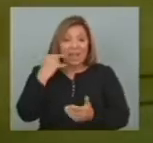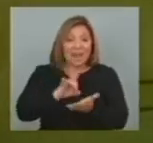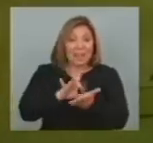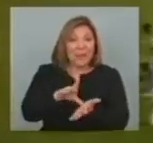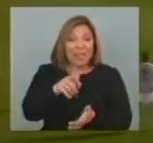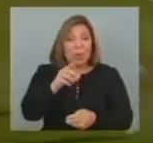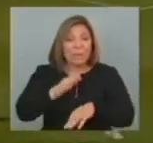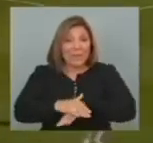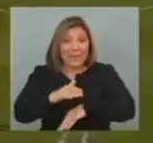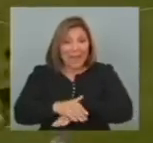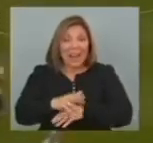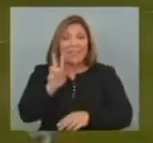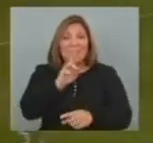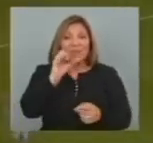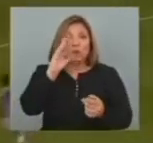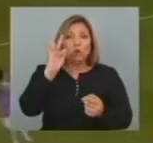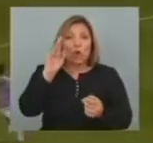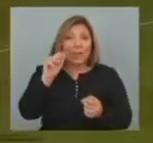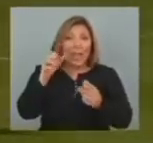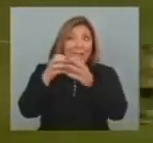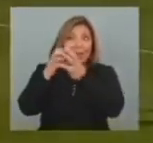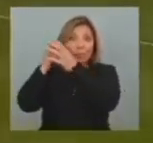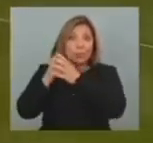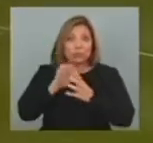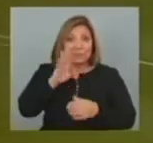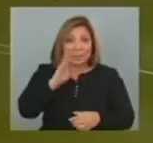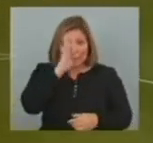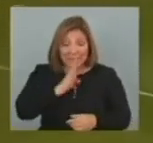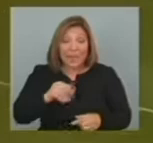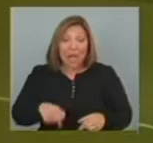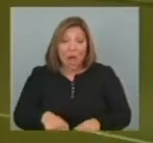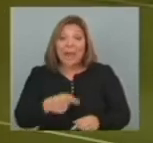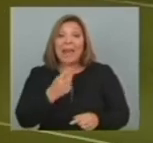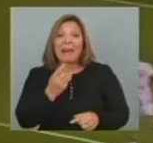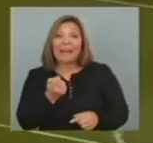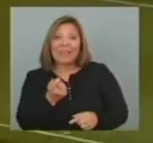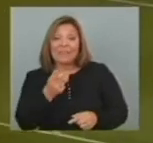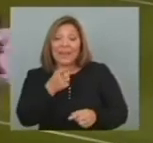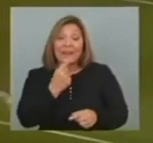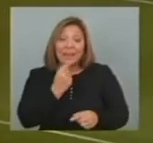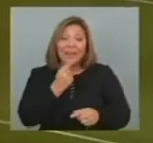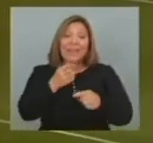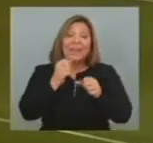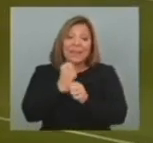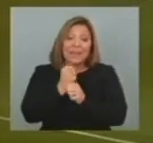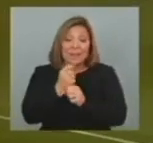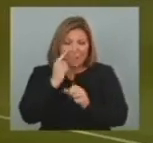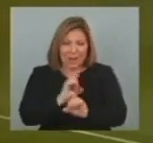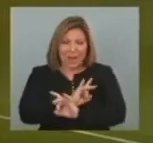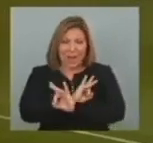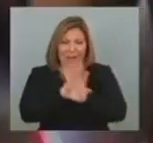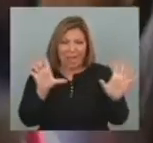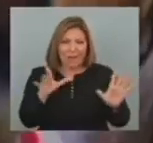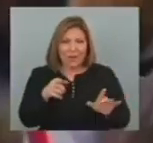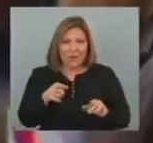penales A Victoria Dos equipos de Brasil Así que bueno River con Esa chapa de ser Mirá esta Qué clarita En el